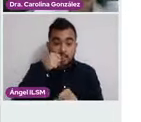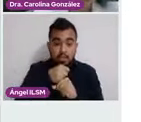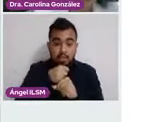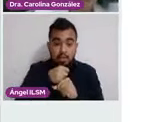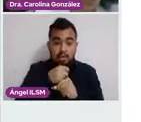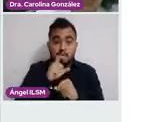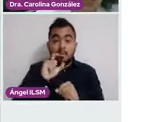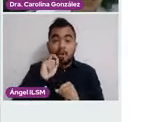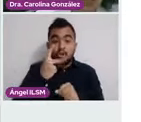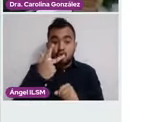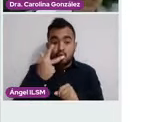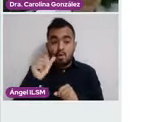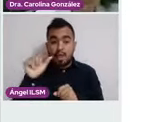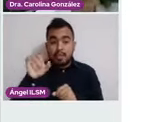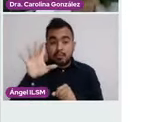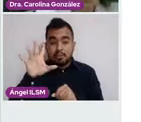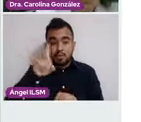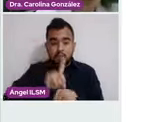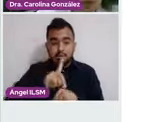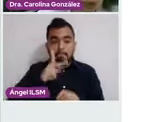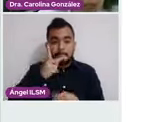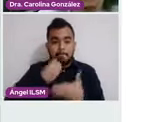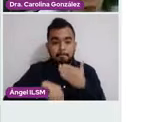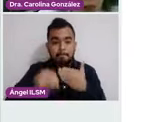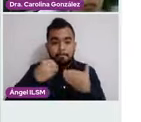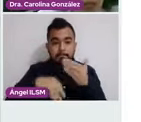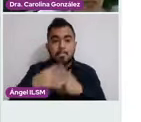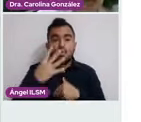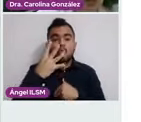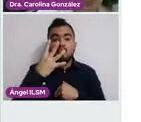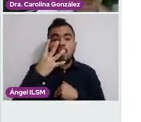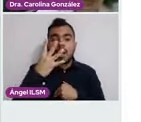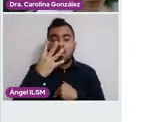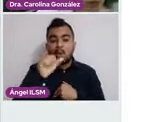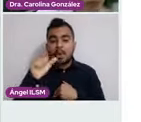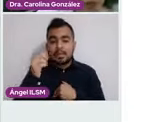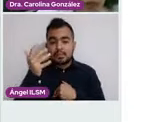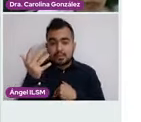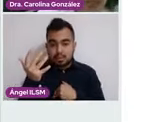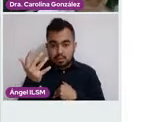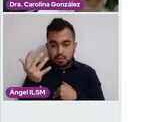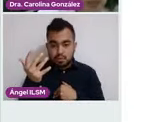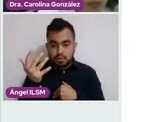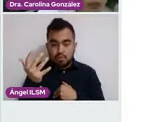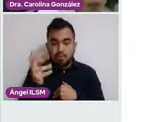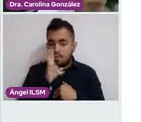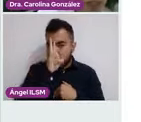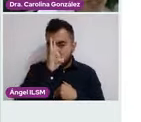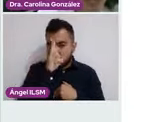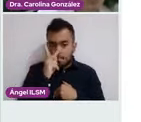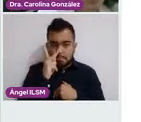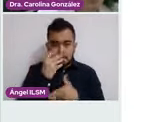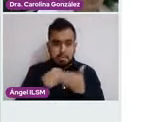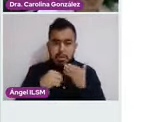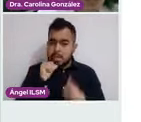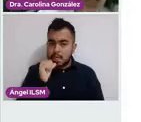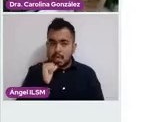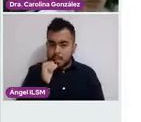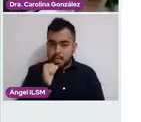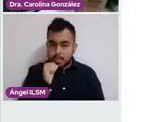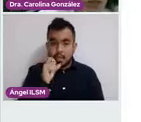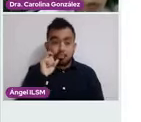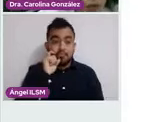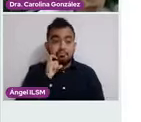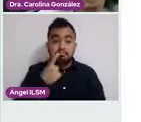28 a 35 días y de duración de 4 a 5, no va a repetir dolor en el ciclo menstrual, inició vida sexual